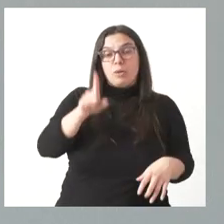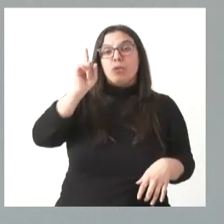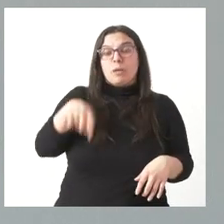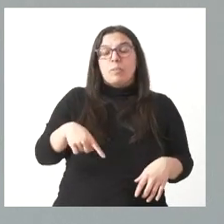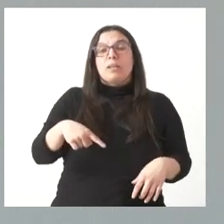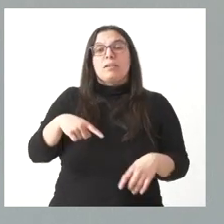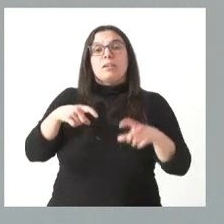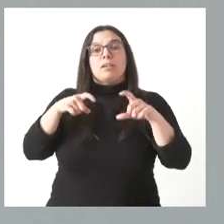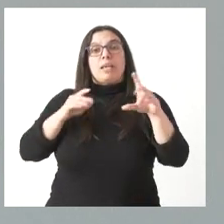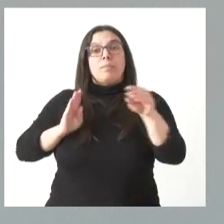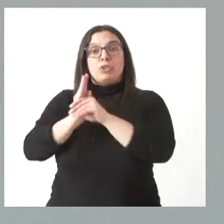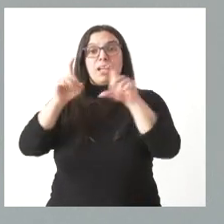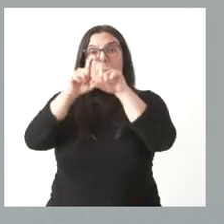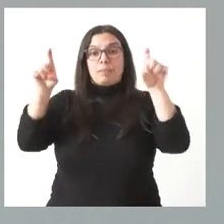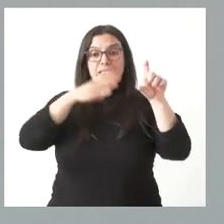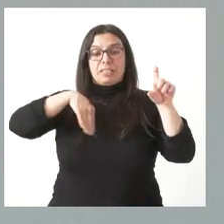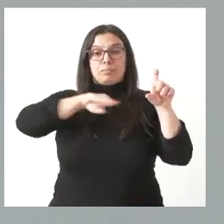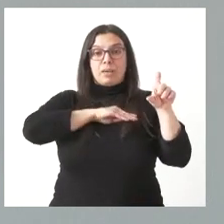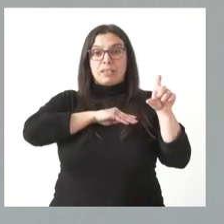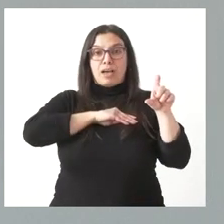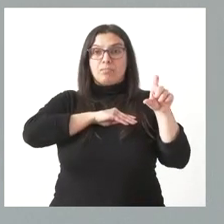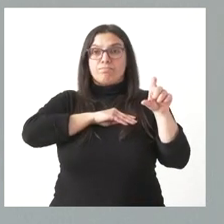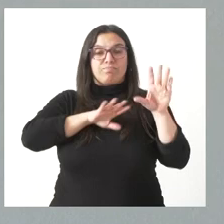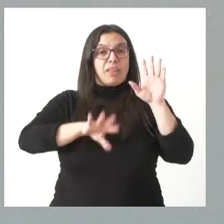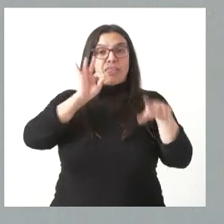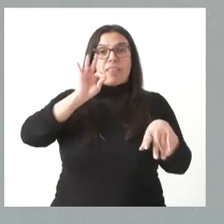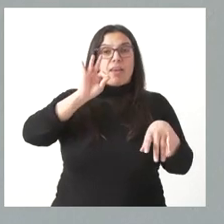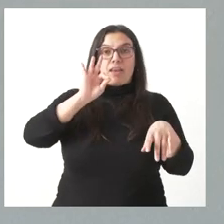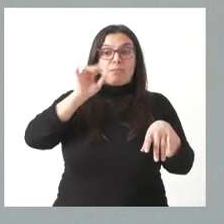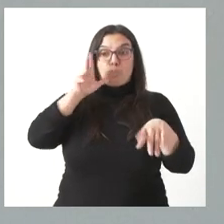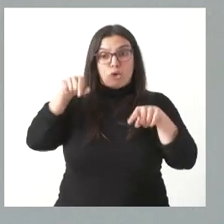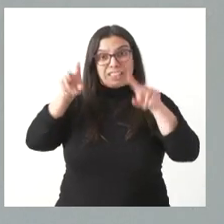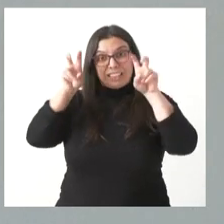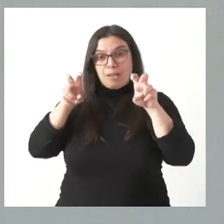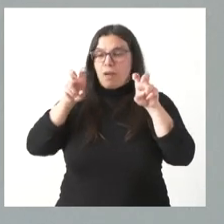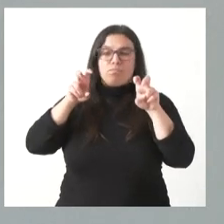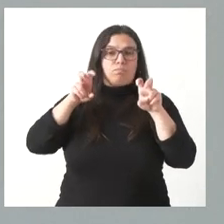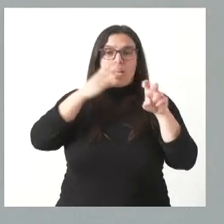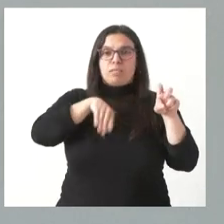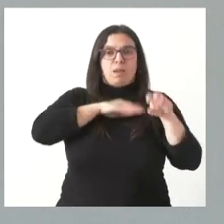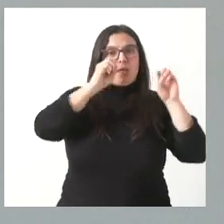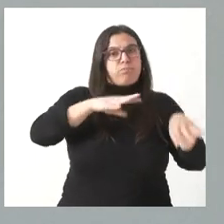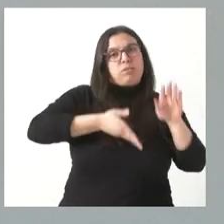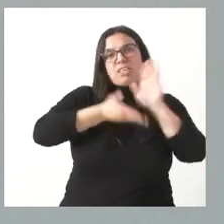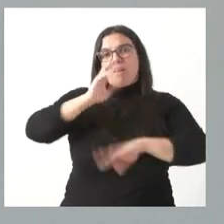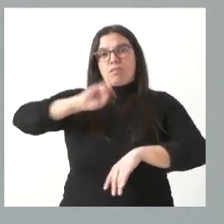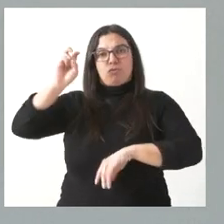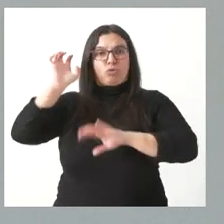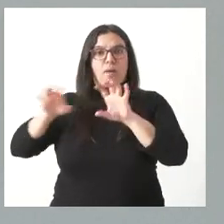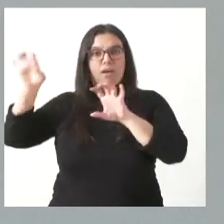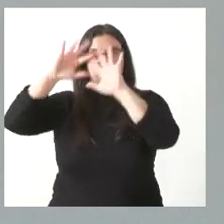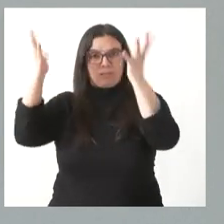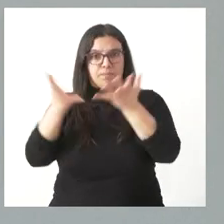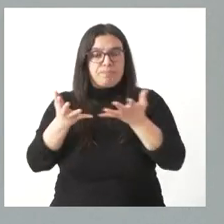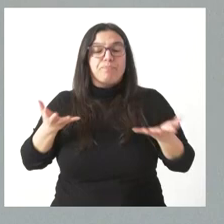inversiones de empresas españolas que deciden irse fuera por este contexto nacional que ellos aprecian. A